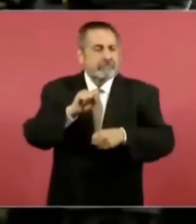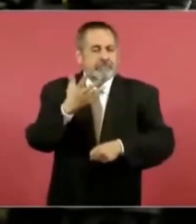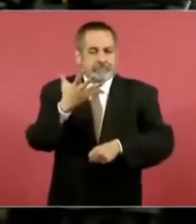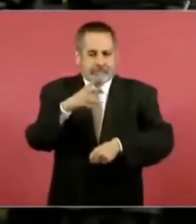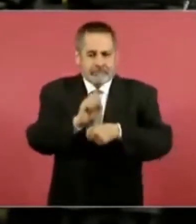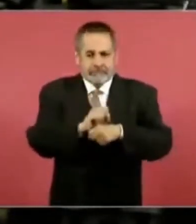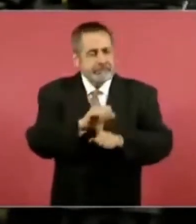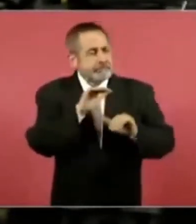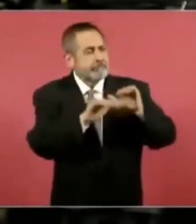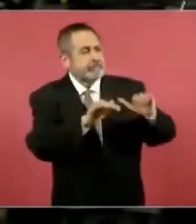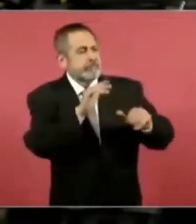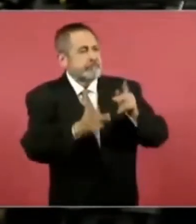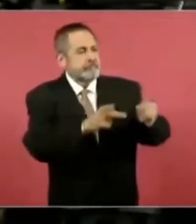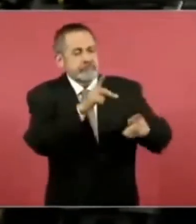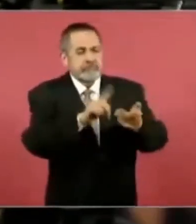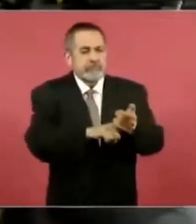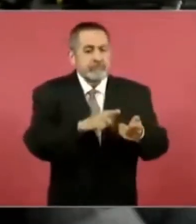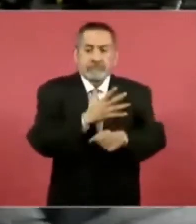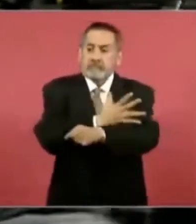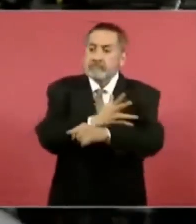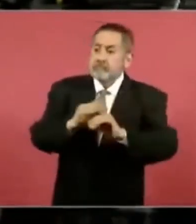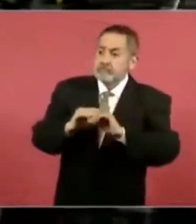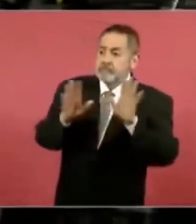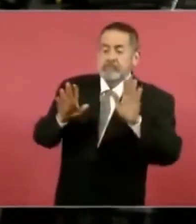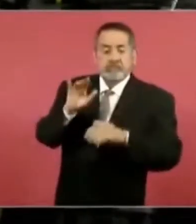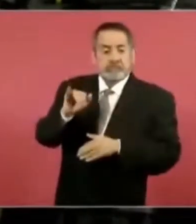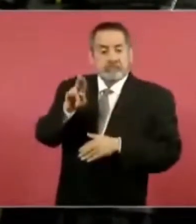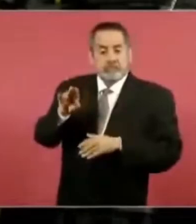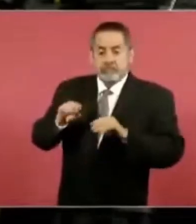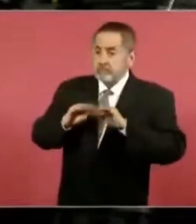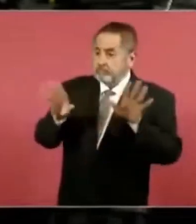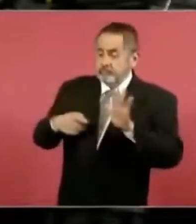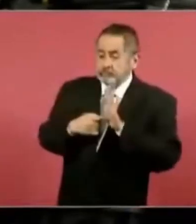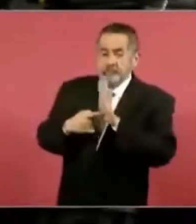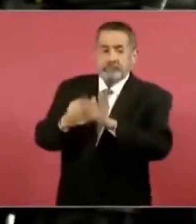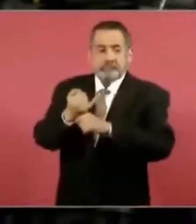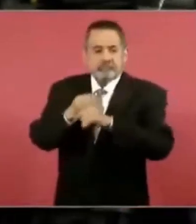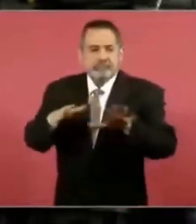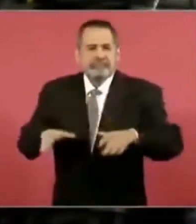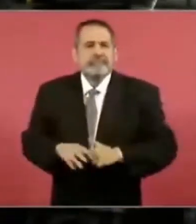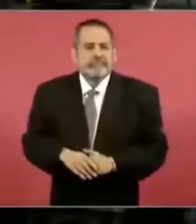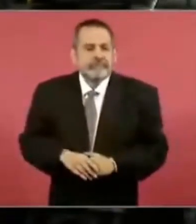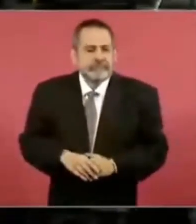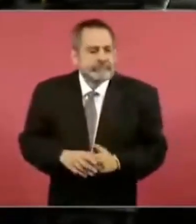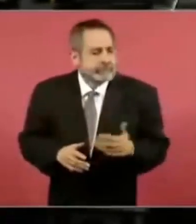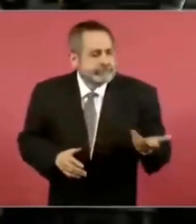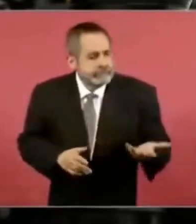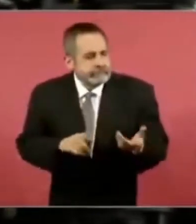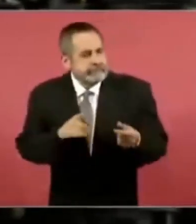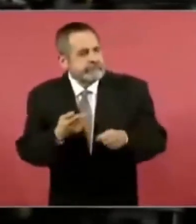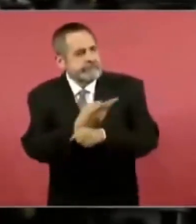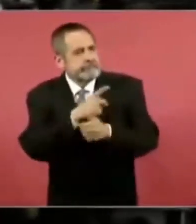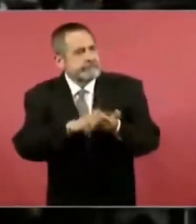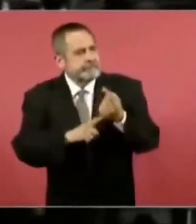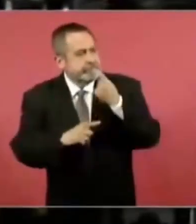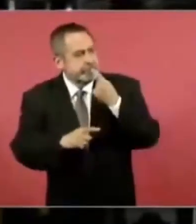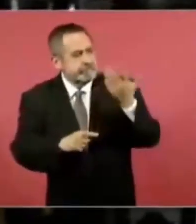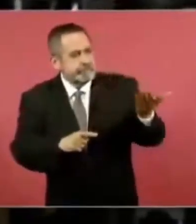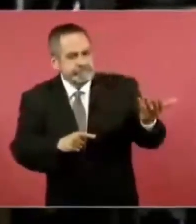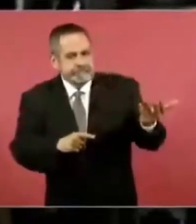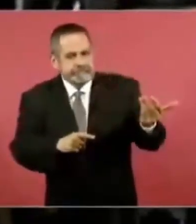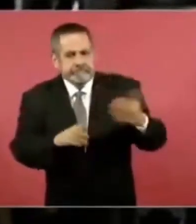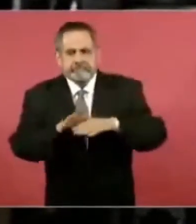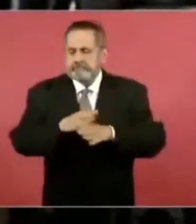de la Transparencia que se supone garantizar el derecho humano a la información. ¿Cuál era la situación de esto? Porque lo habían